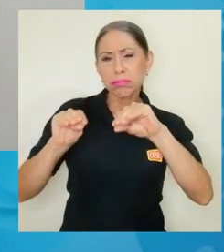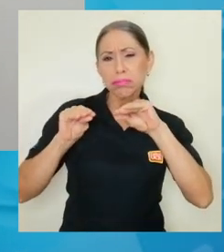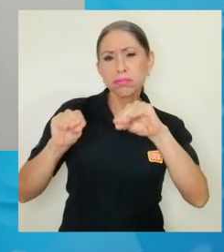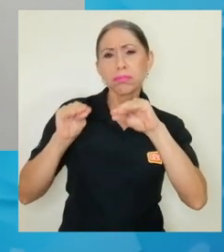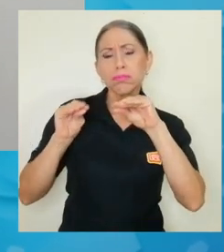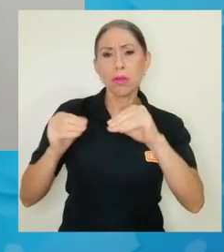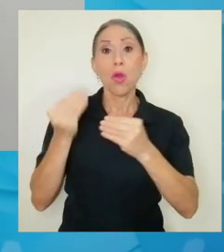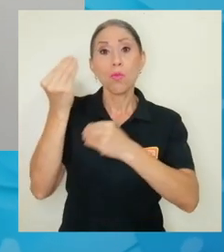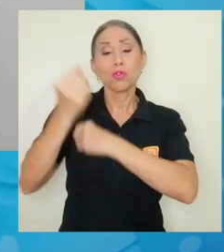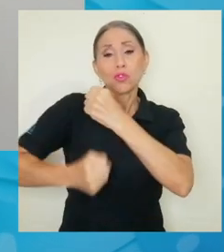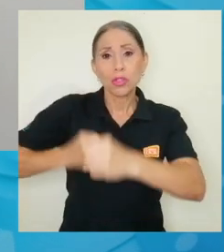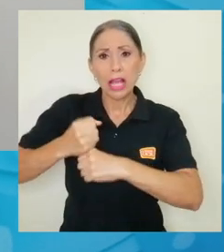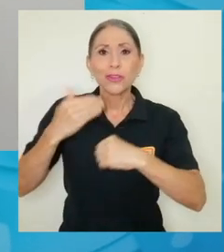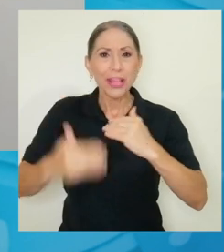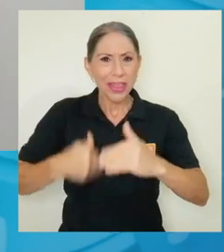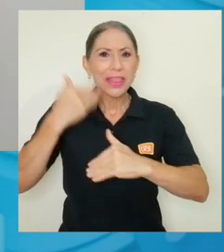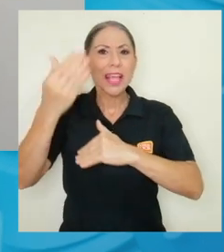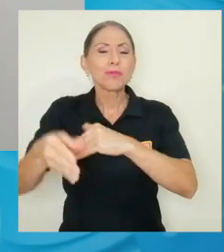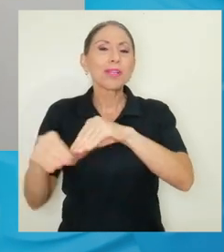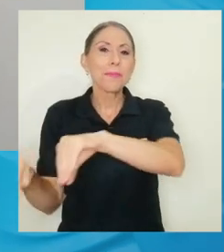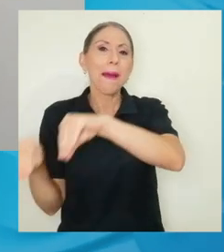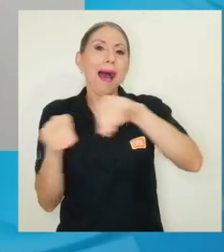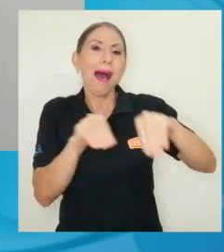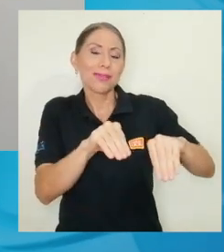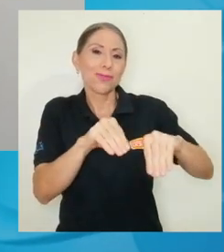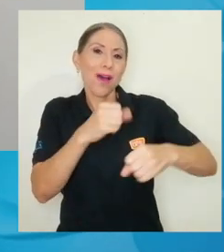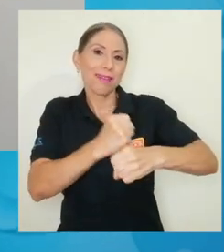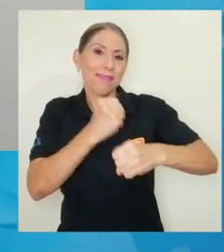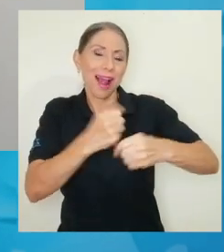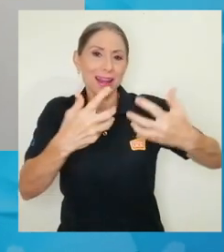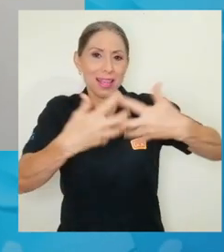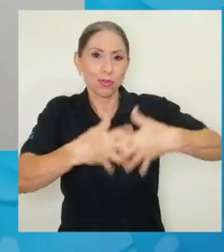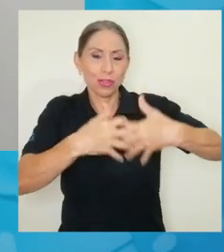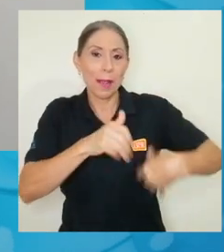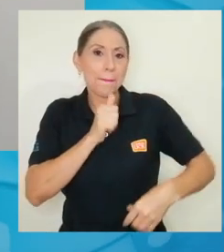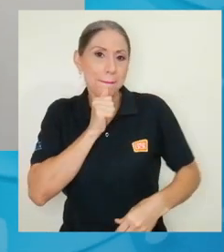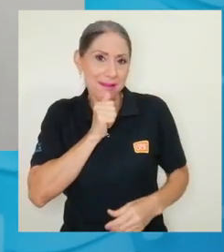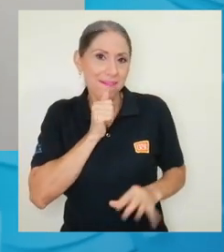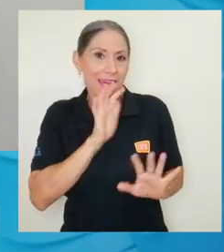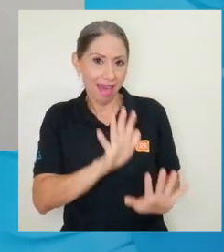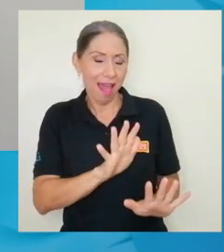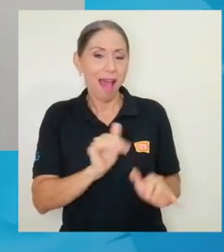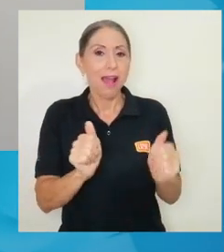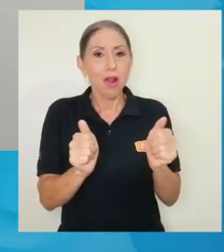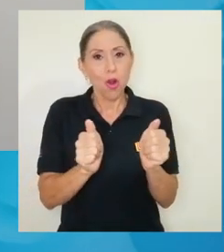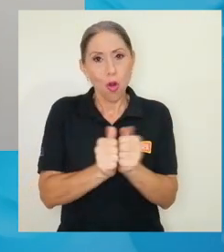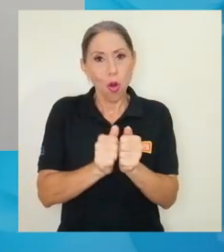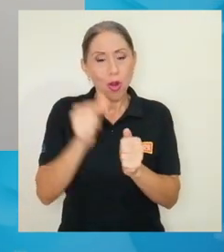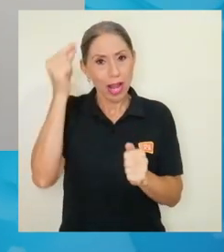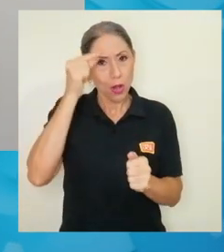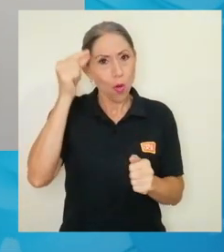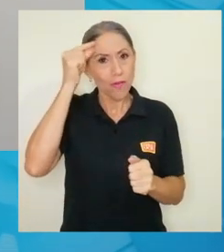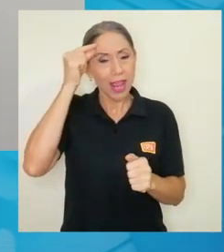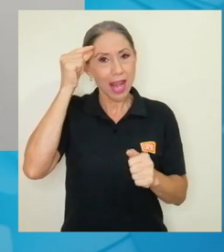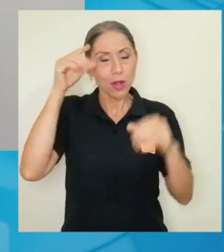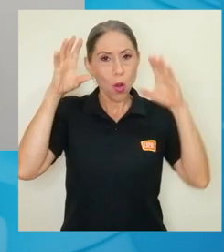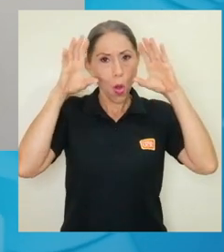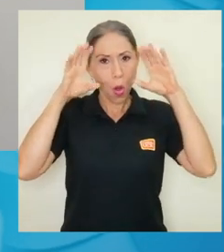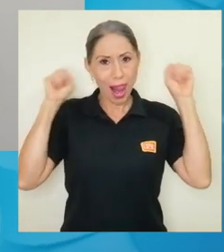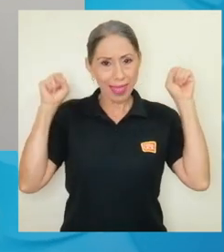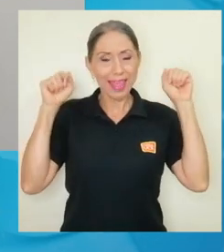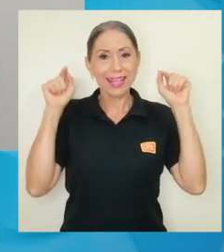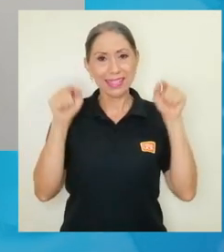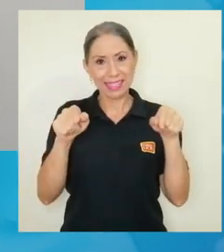muchos años y después pasó a trabajar para la industria privada o no por decirlo así con el gobierno holandés